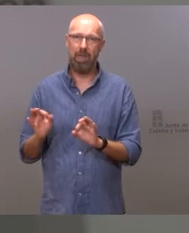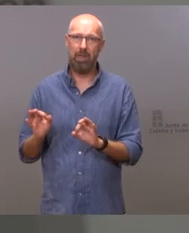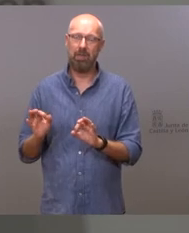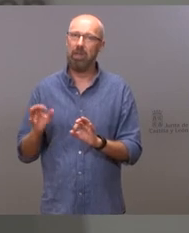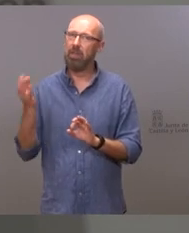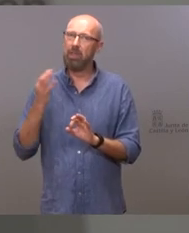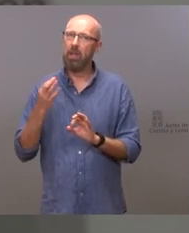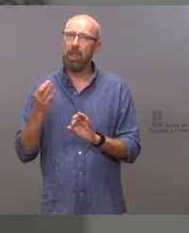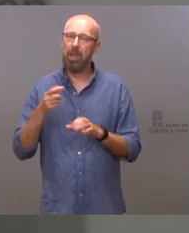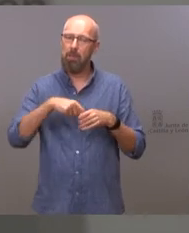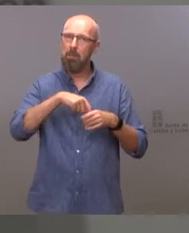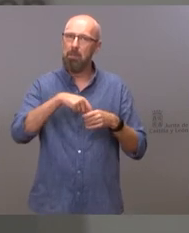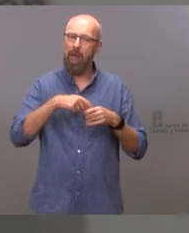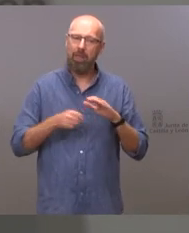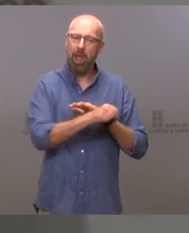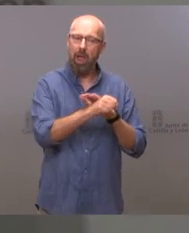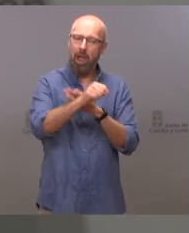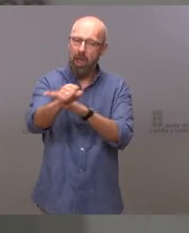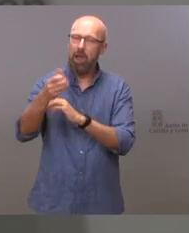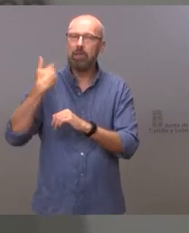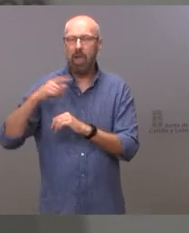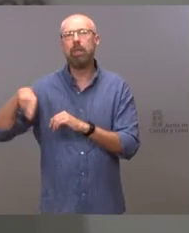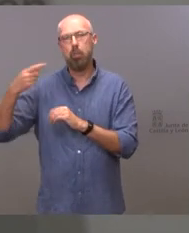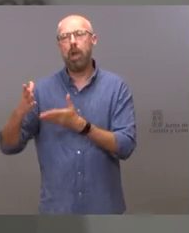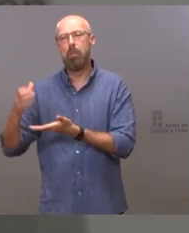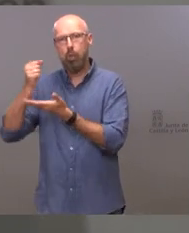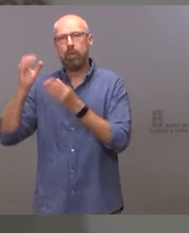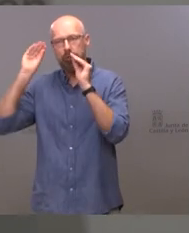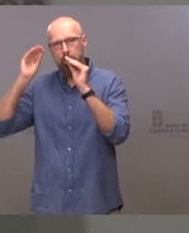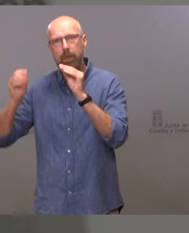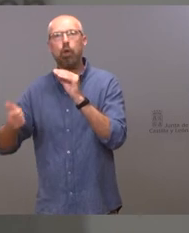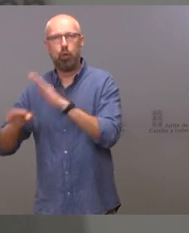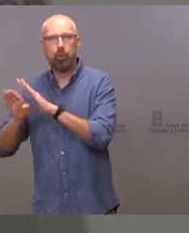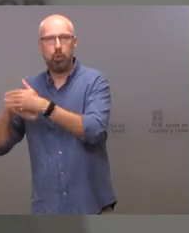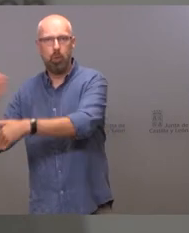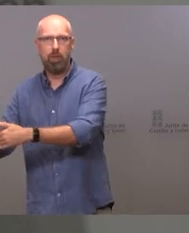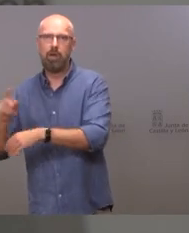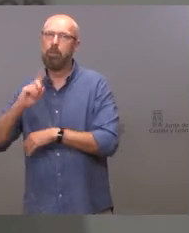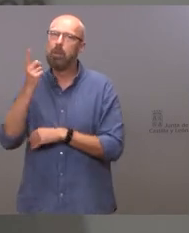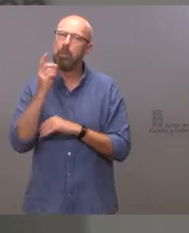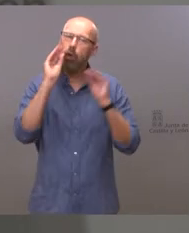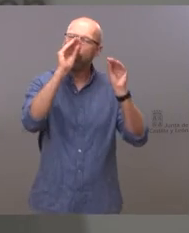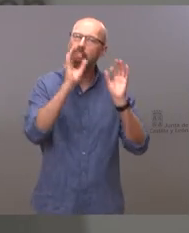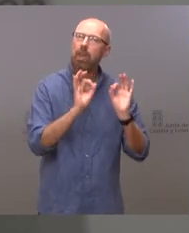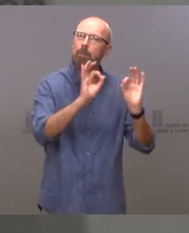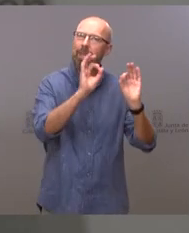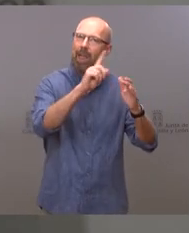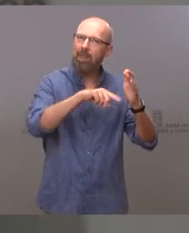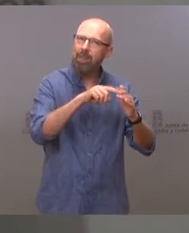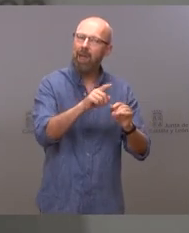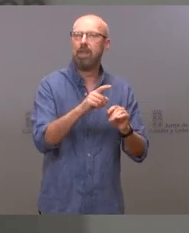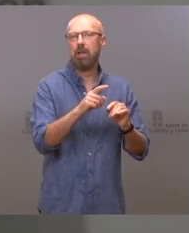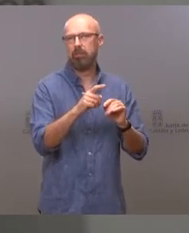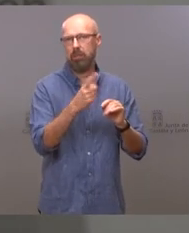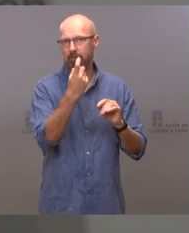salida por tanto lo primero que hay que hacer es darle salida mediante la formación especializada asegurar que todos nuestros médicos